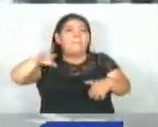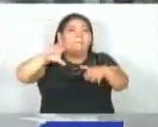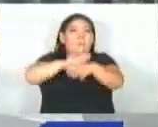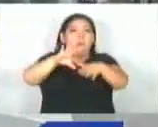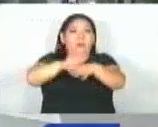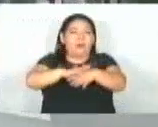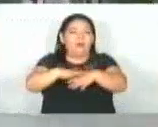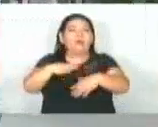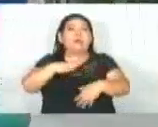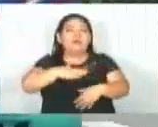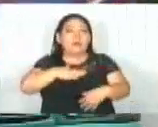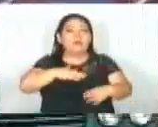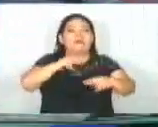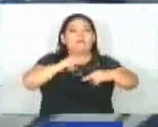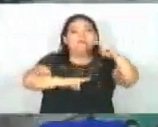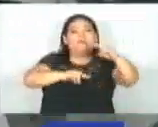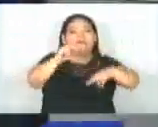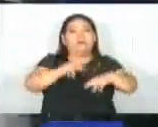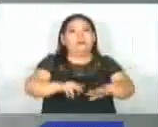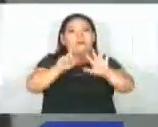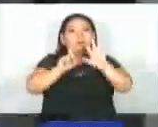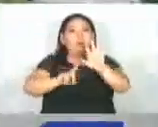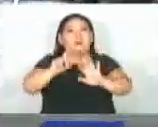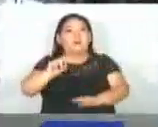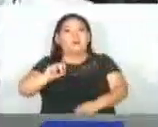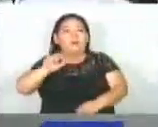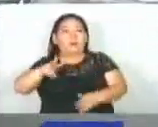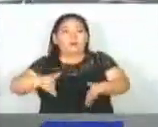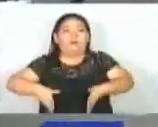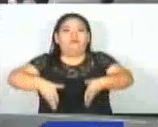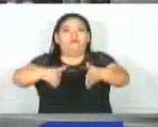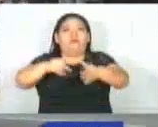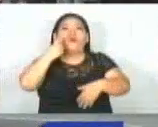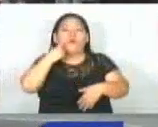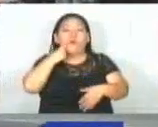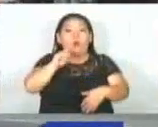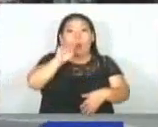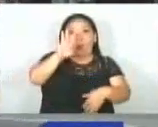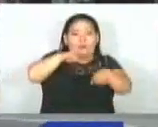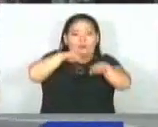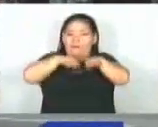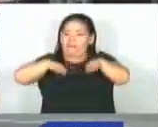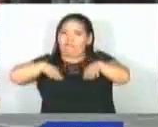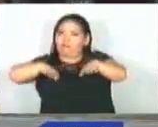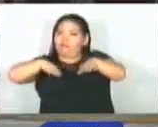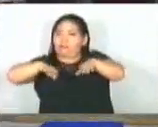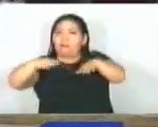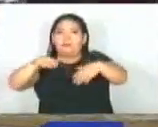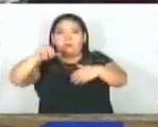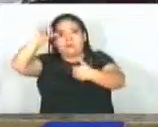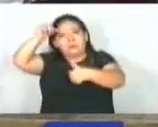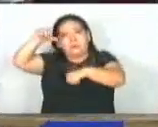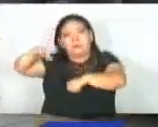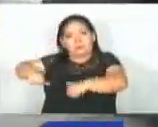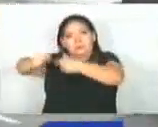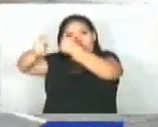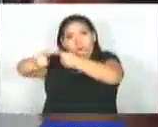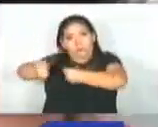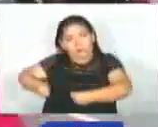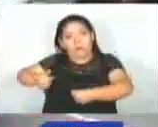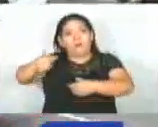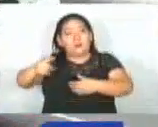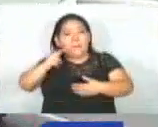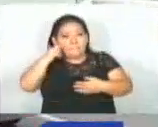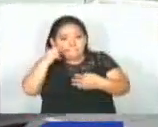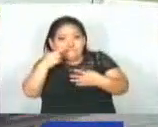incluirá la construcción de 6.3 kilómetros a cuatro carriles. El financiamiento ya fue aprobado, por lo que pronto se hará el